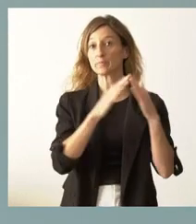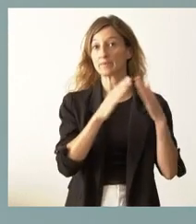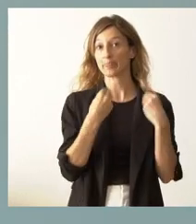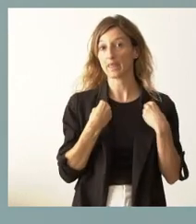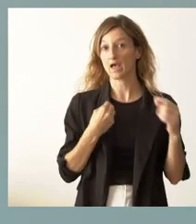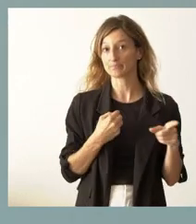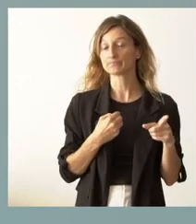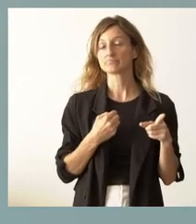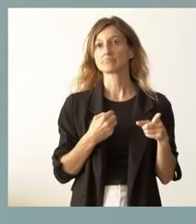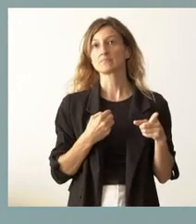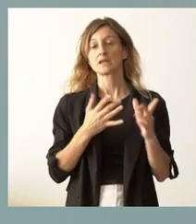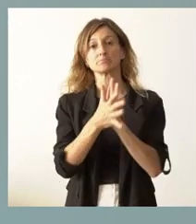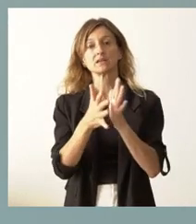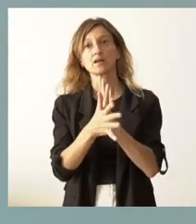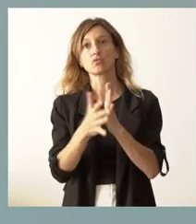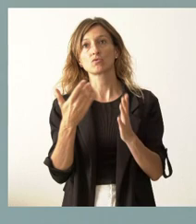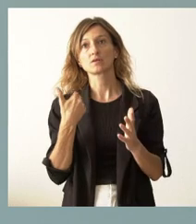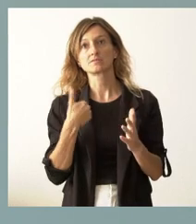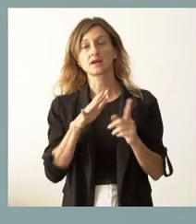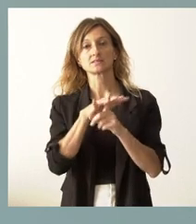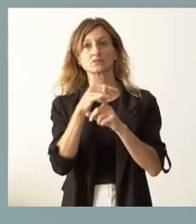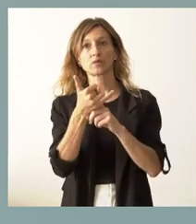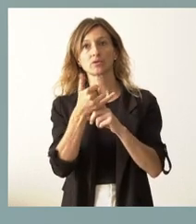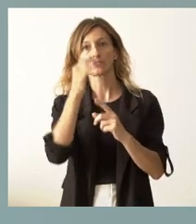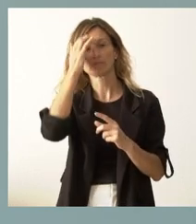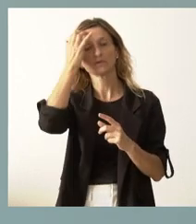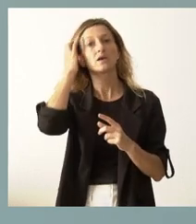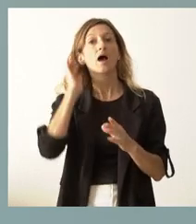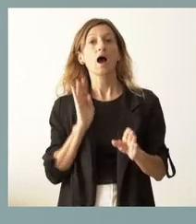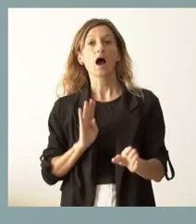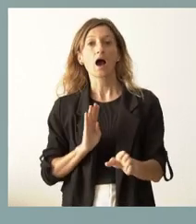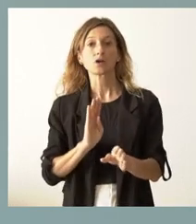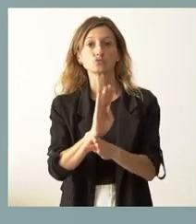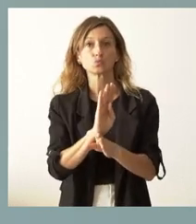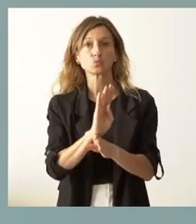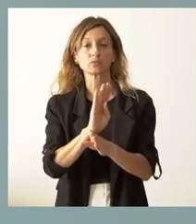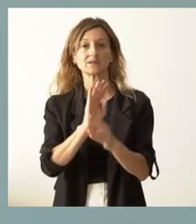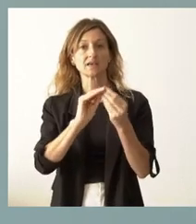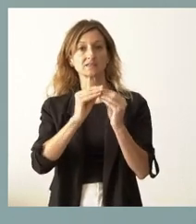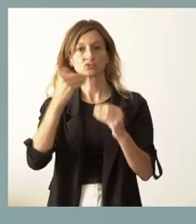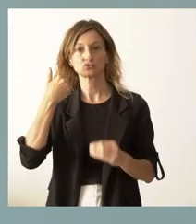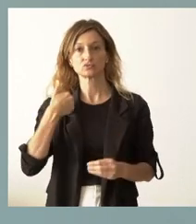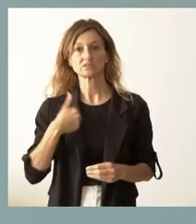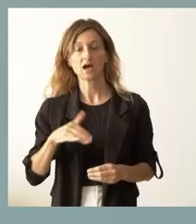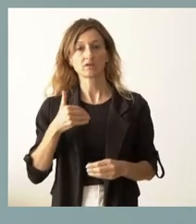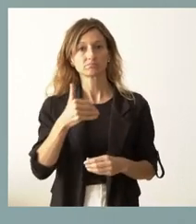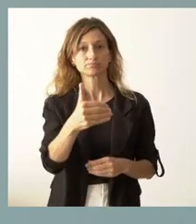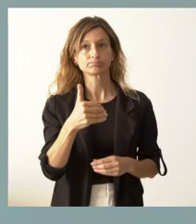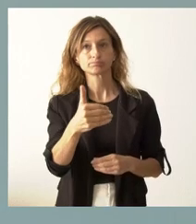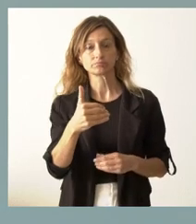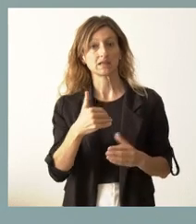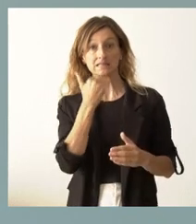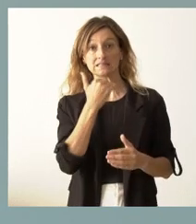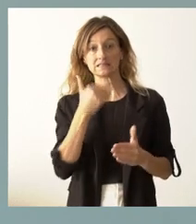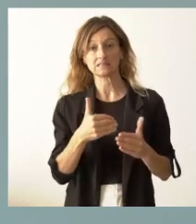le hemos comentado cómo está la situación, las ayudas que se han realizado ya, las que se van a realizar con carácter inmediato.